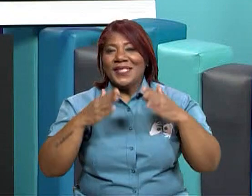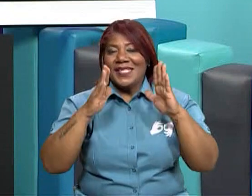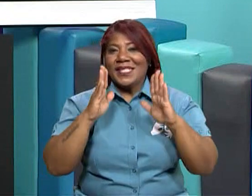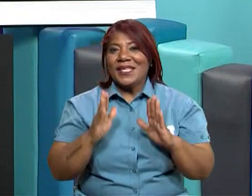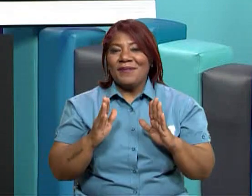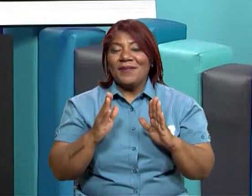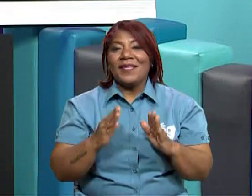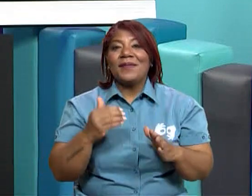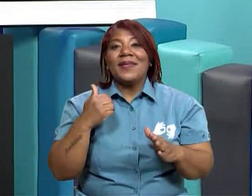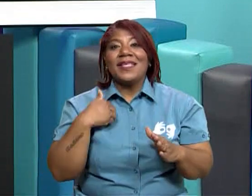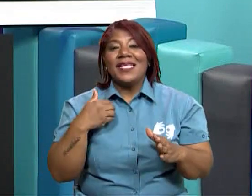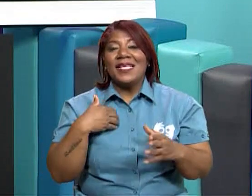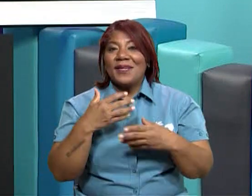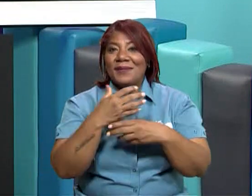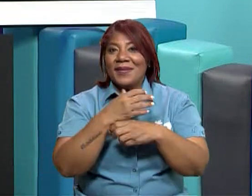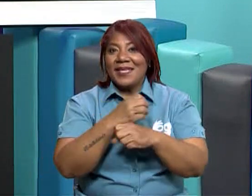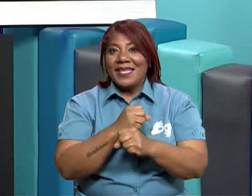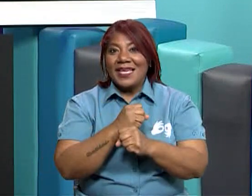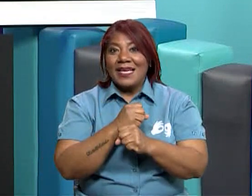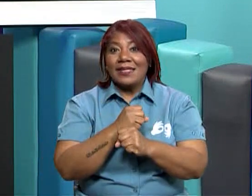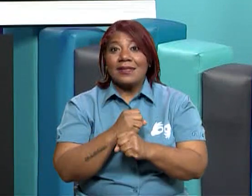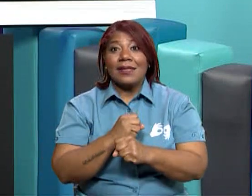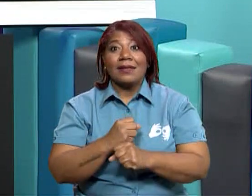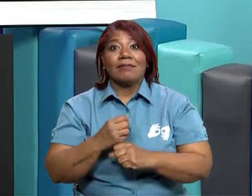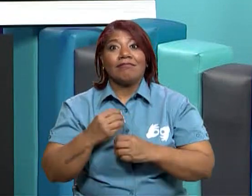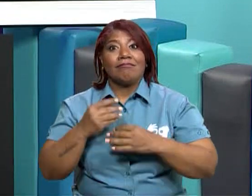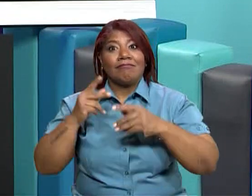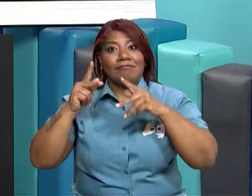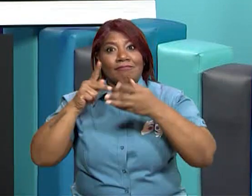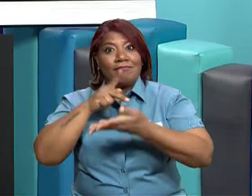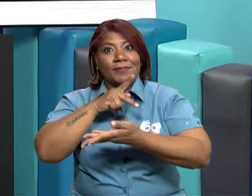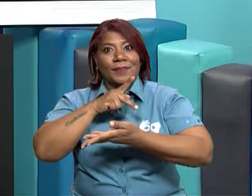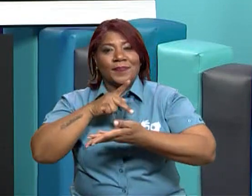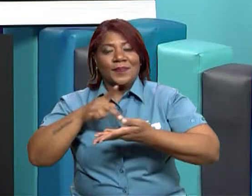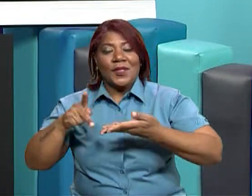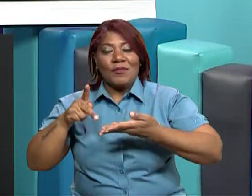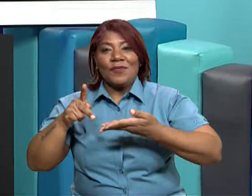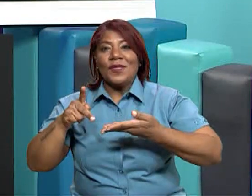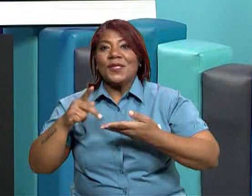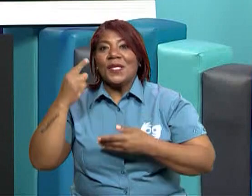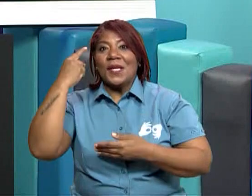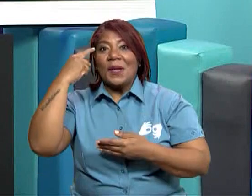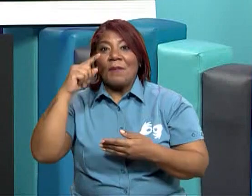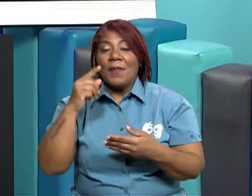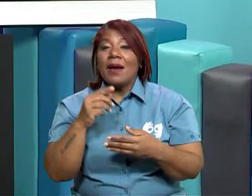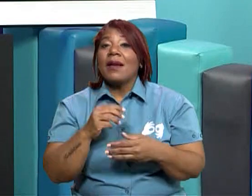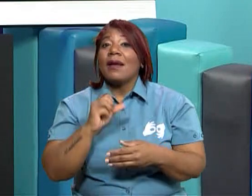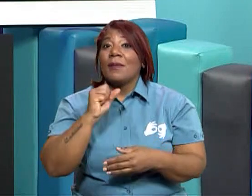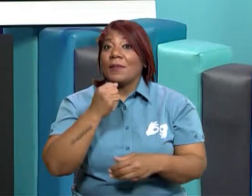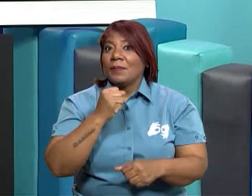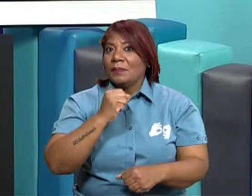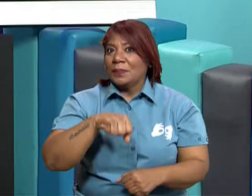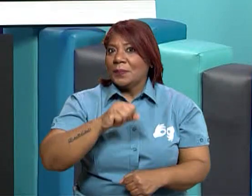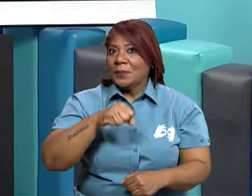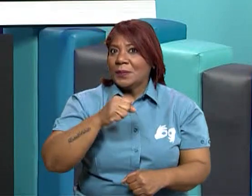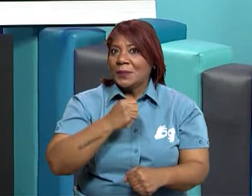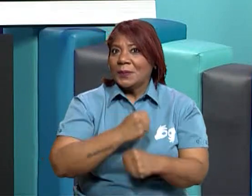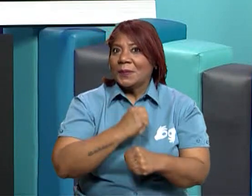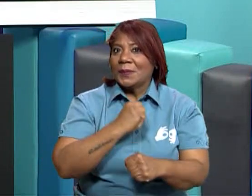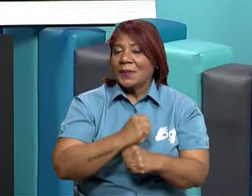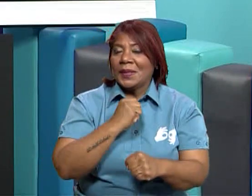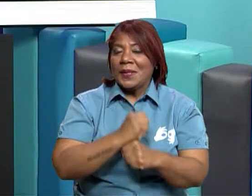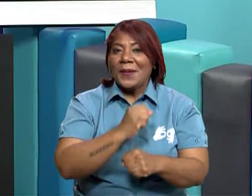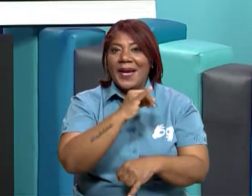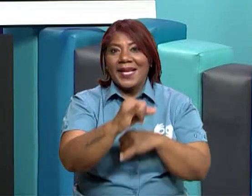prepararnos, ser la mano de obra calificada para cubrir cualquiera de estos puestos a nivel